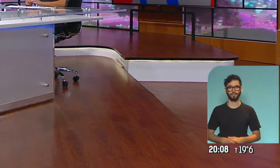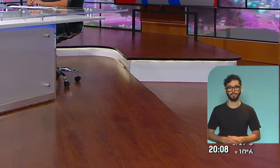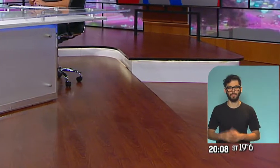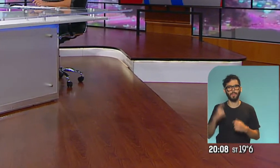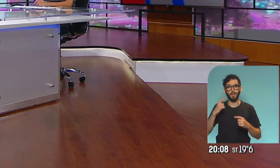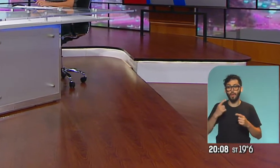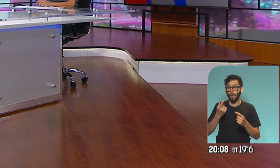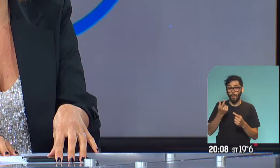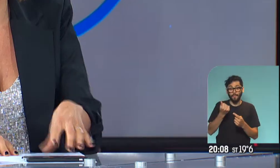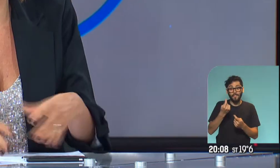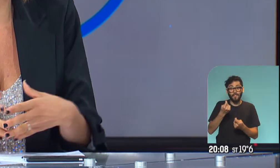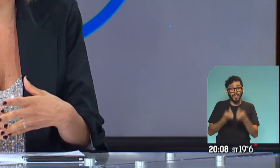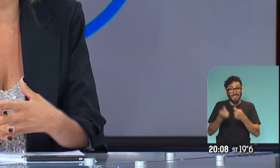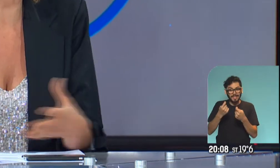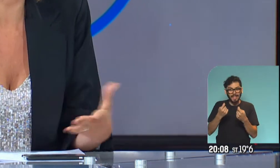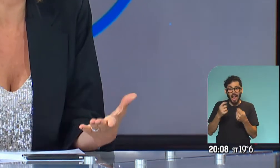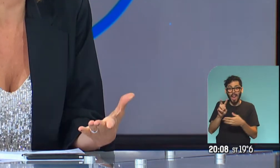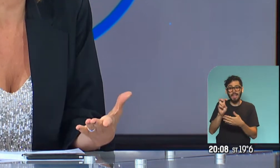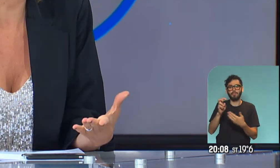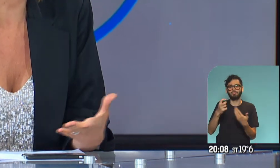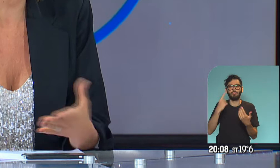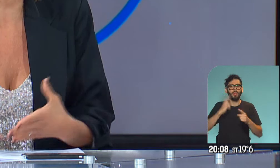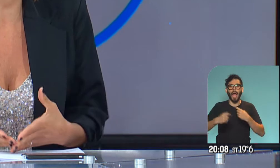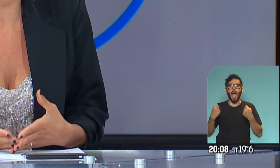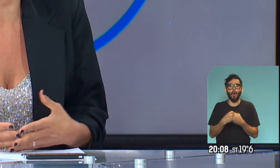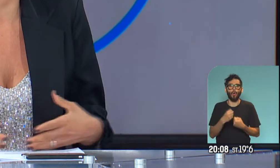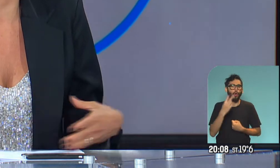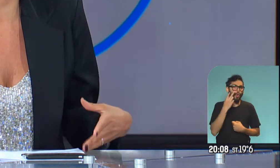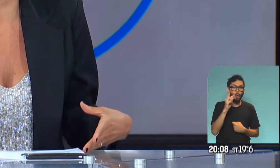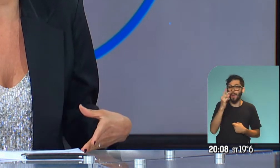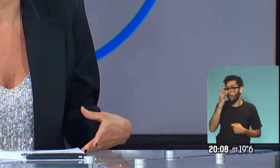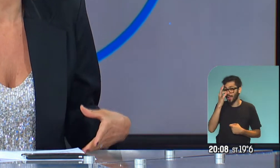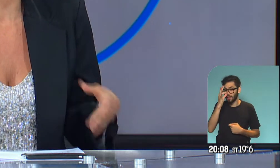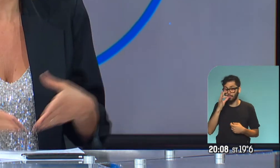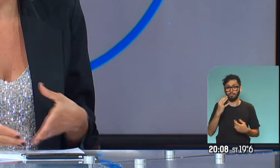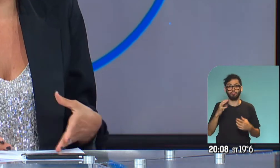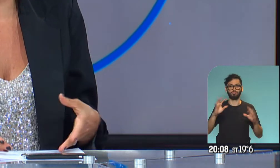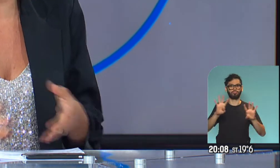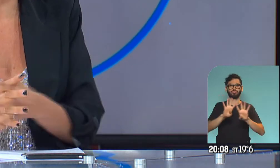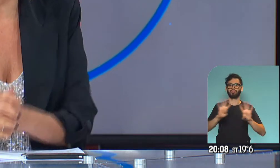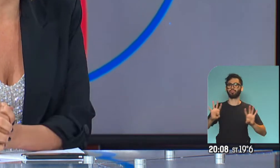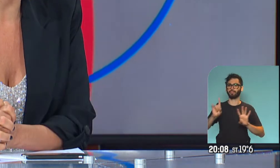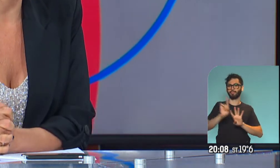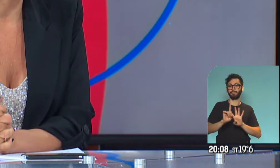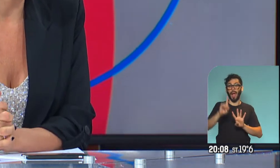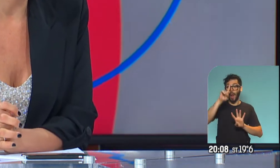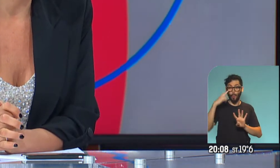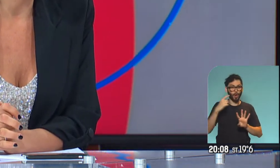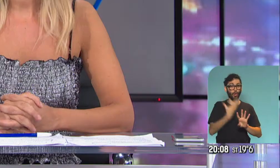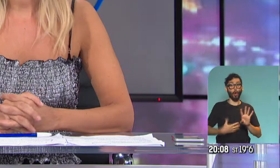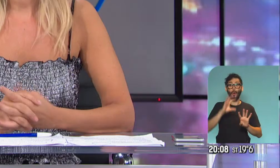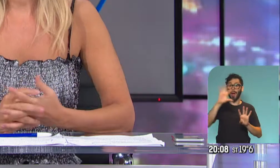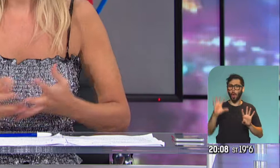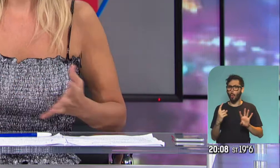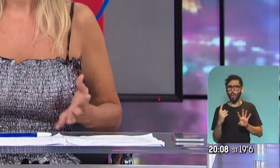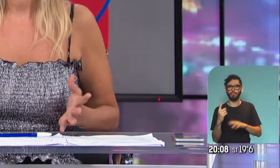Consenso Fiscal 2020. La imagen política del día, Alberto Fernández con los gobernadores. Y el gran ausente, Horacio Rodríguez Larreta, Lucía.